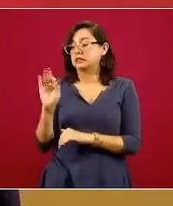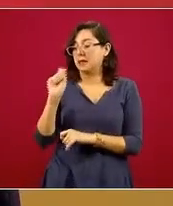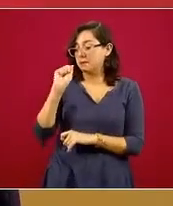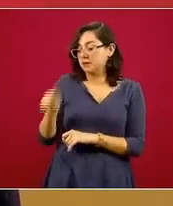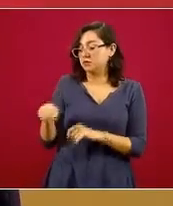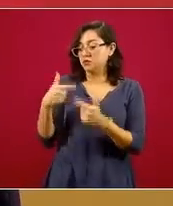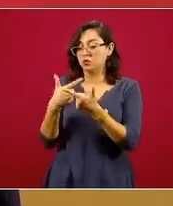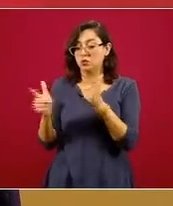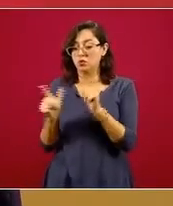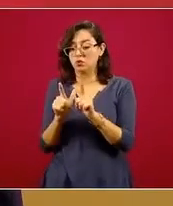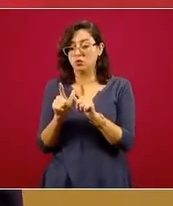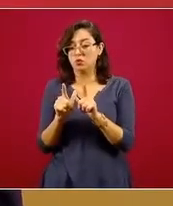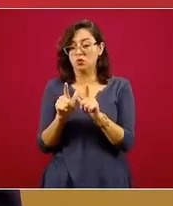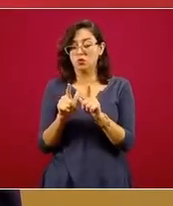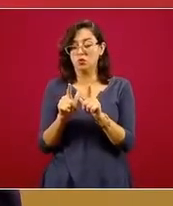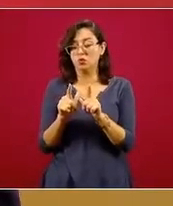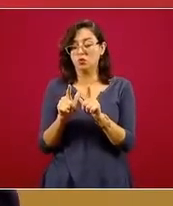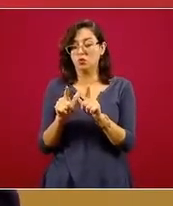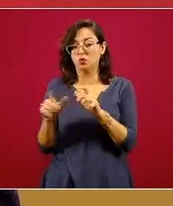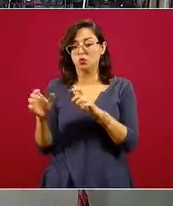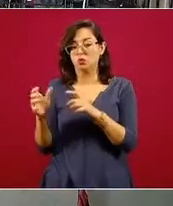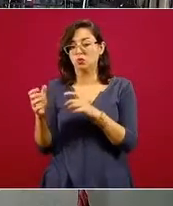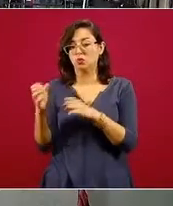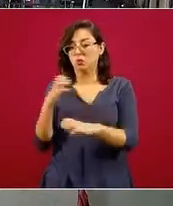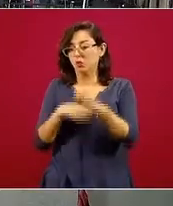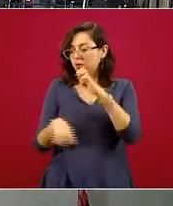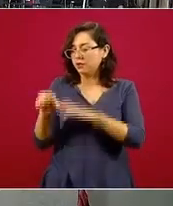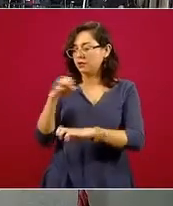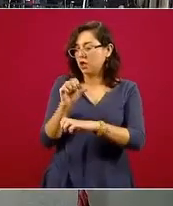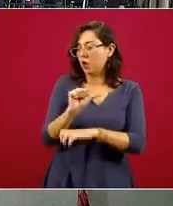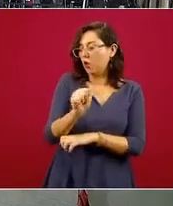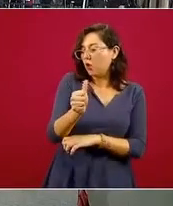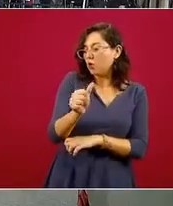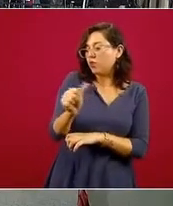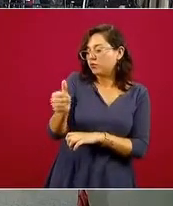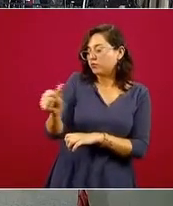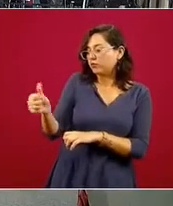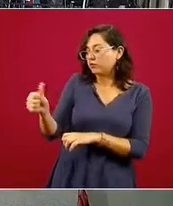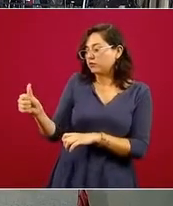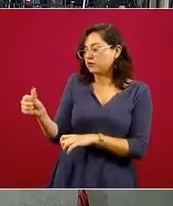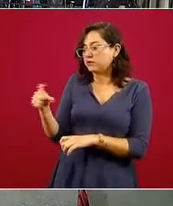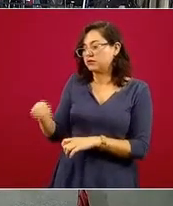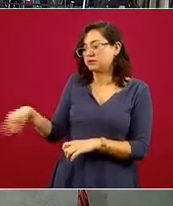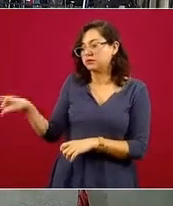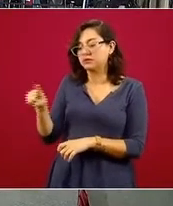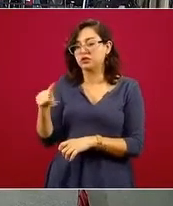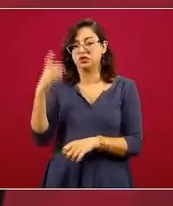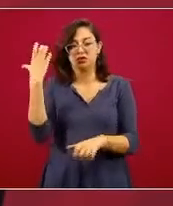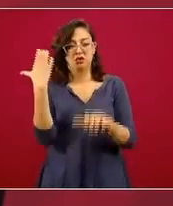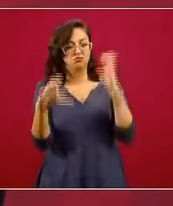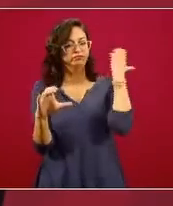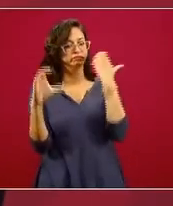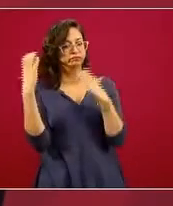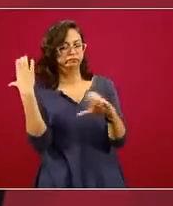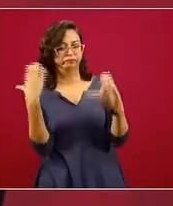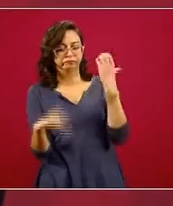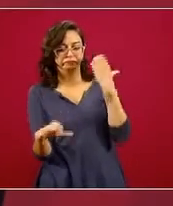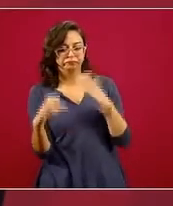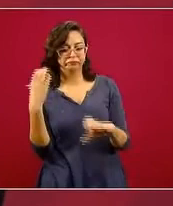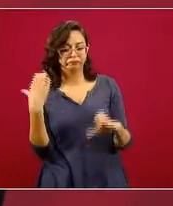mexicanos y otros que vi que comentaban de manera muy llamativa sobre este